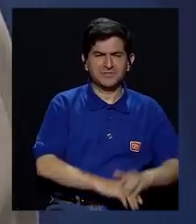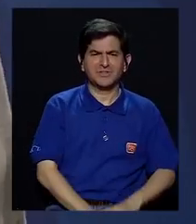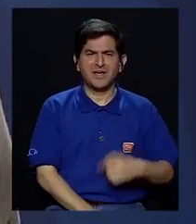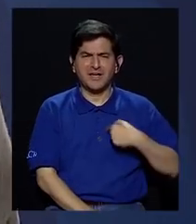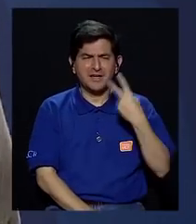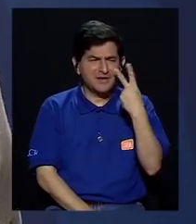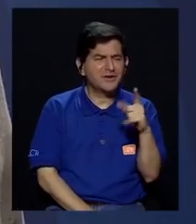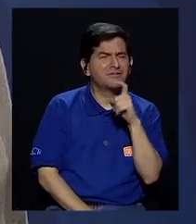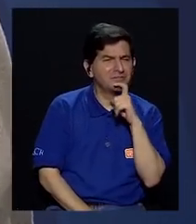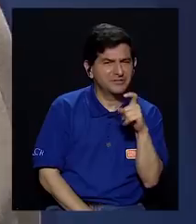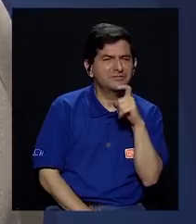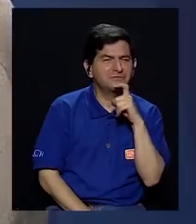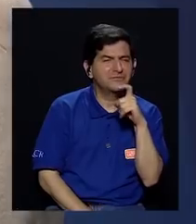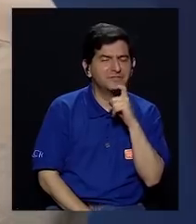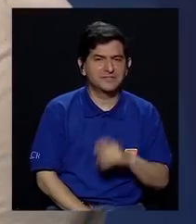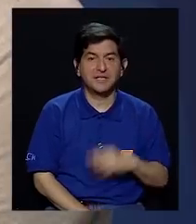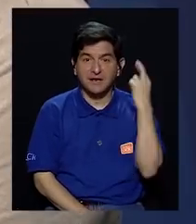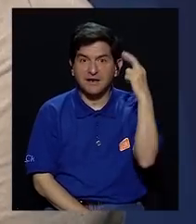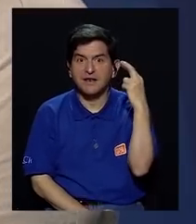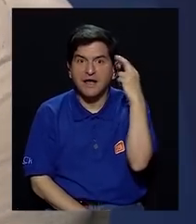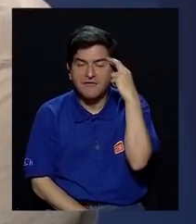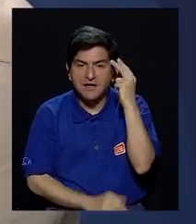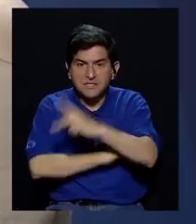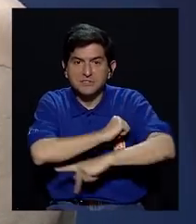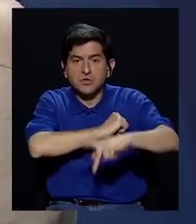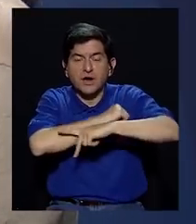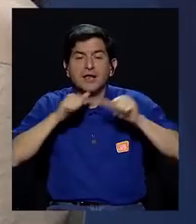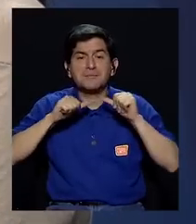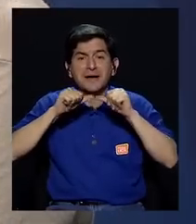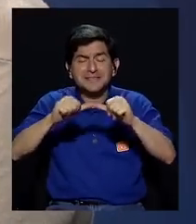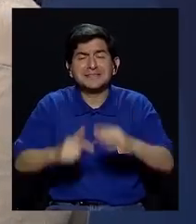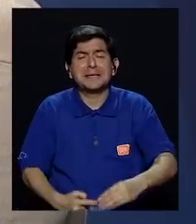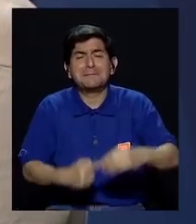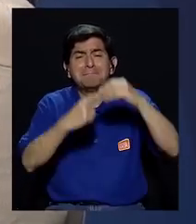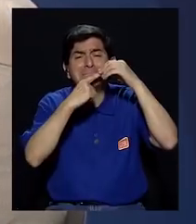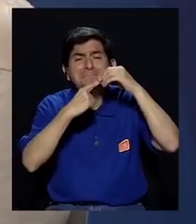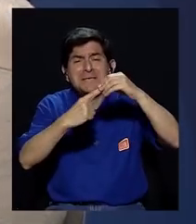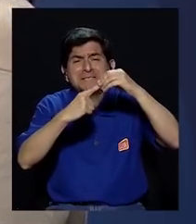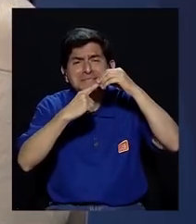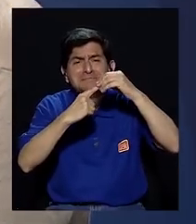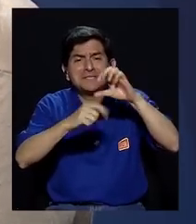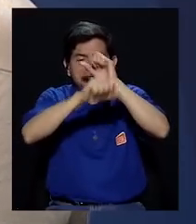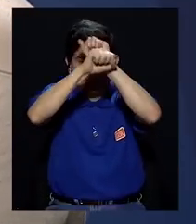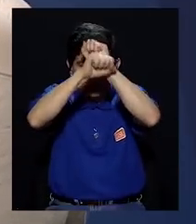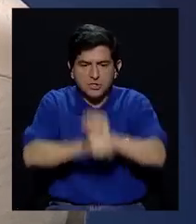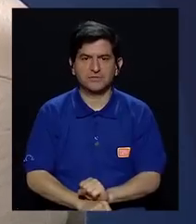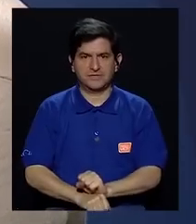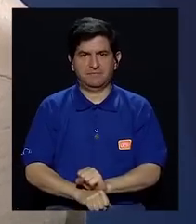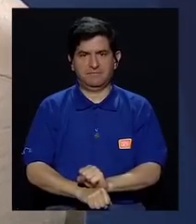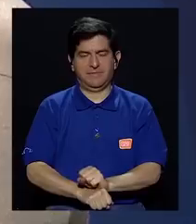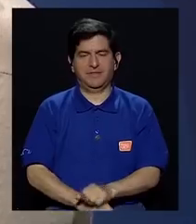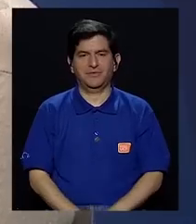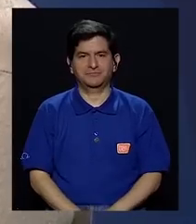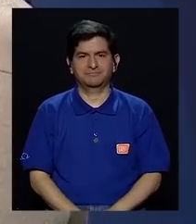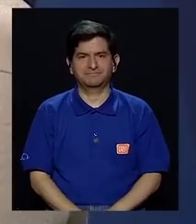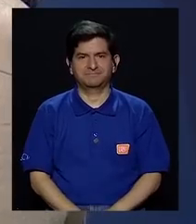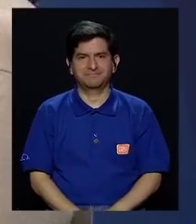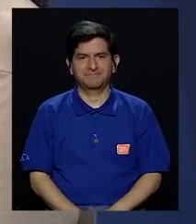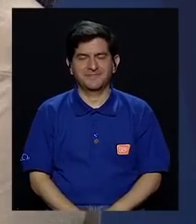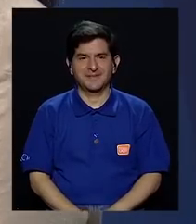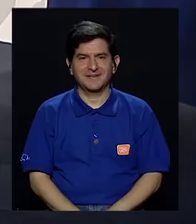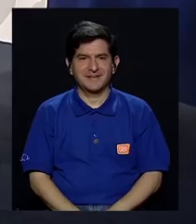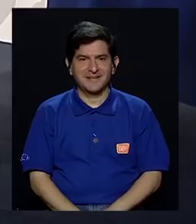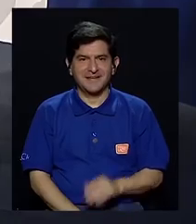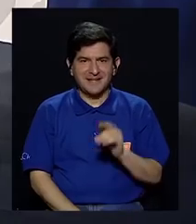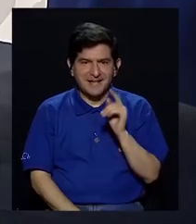es que lo veo más difícil porque el país sigue siendo principalmente conservador. Exacto. Tiene acabado el tiempo. Entonces,